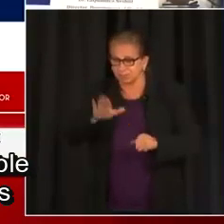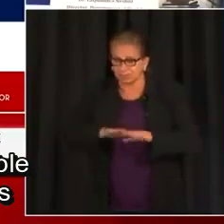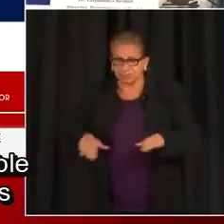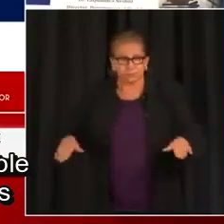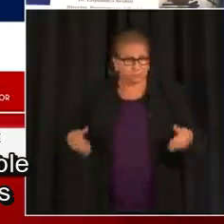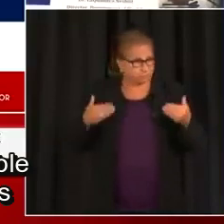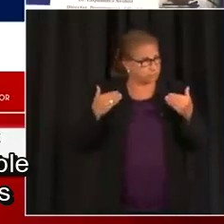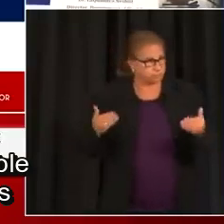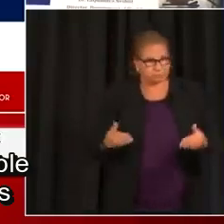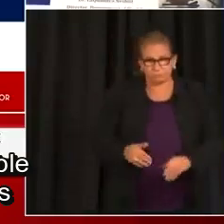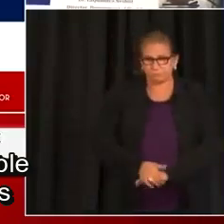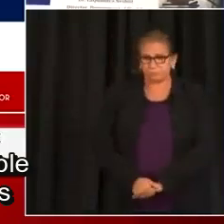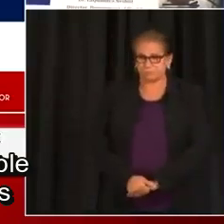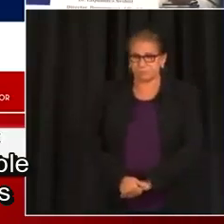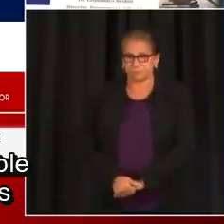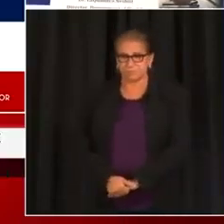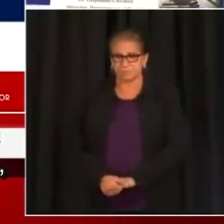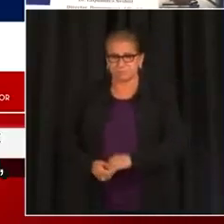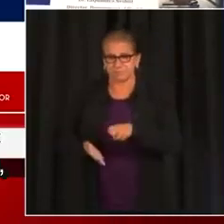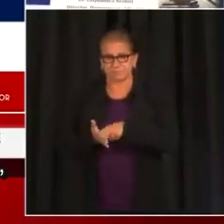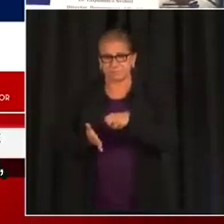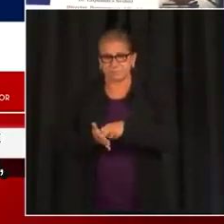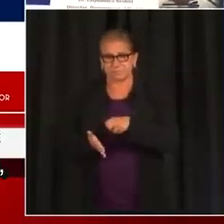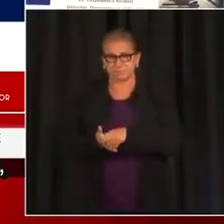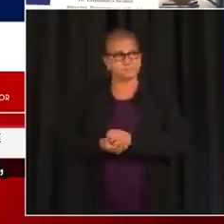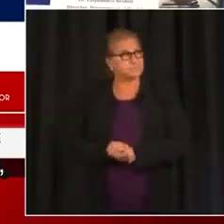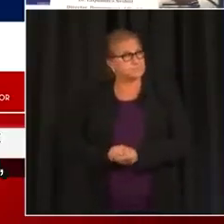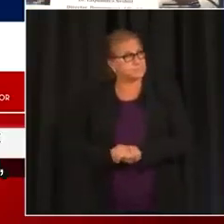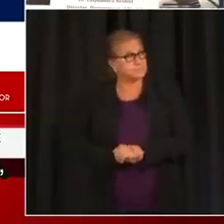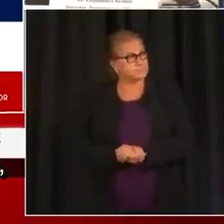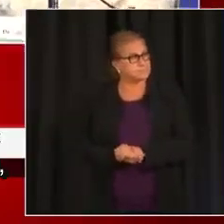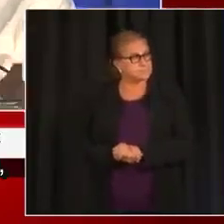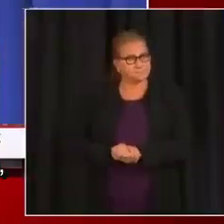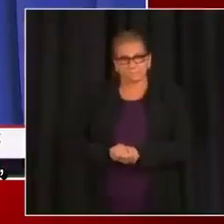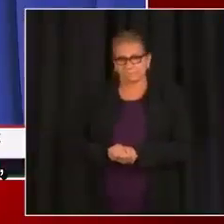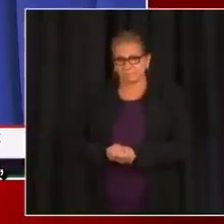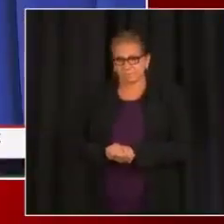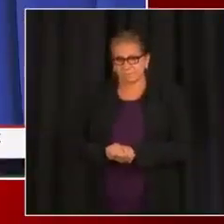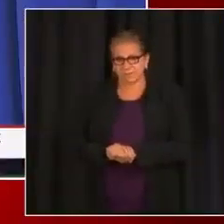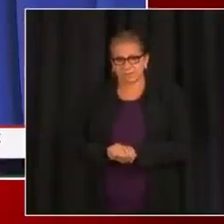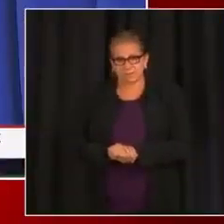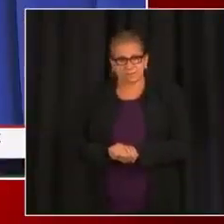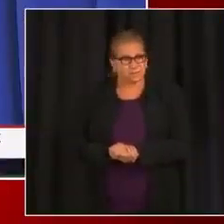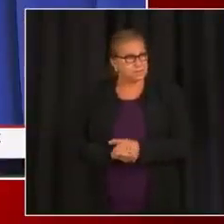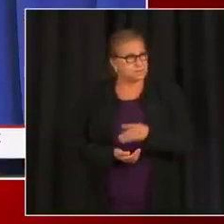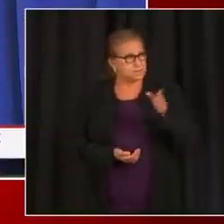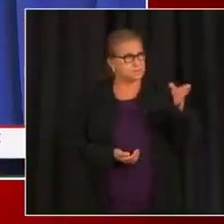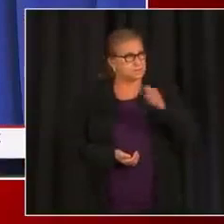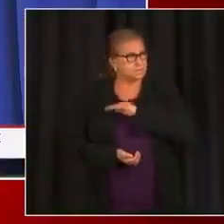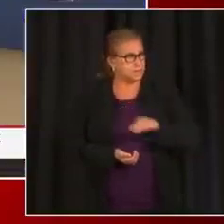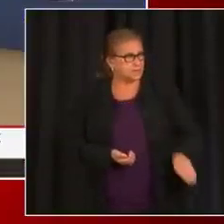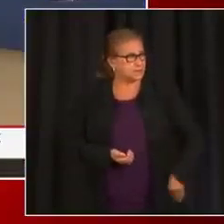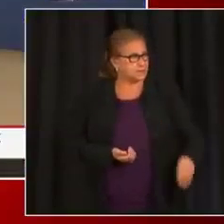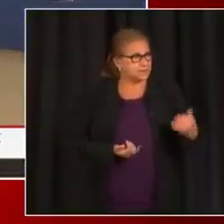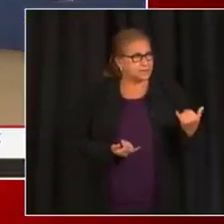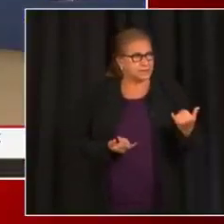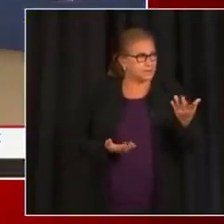posible para ellas para que sus hijos se vacunen antes de entrar a la escuela al final de mes. ¡Maravilloso!